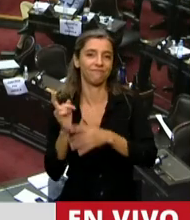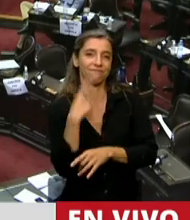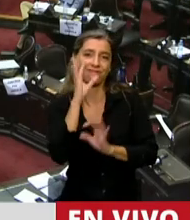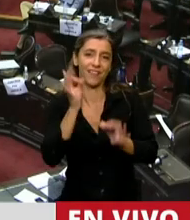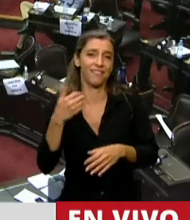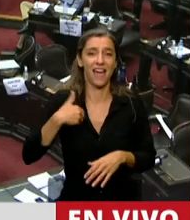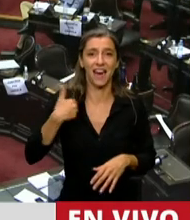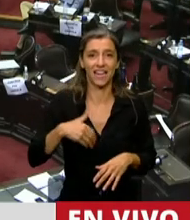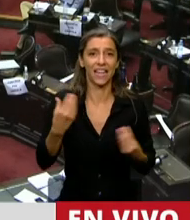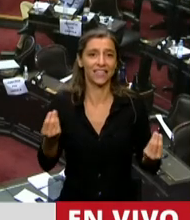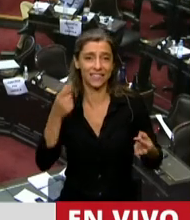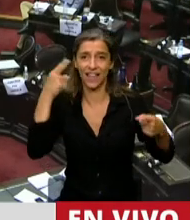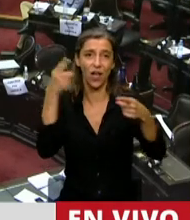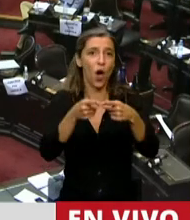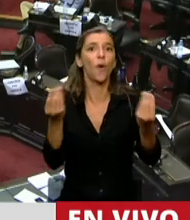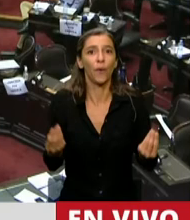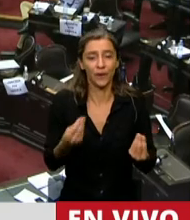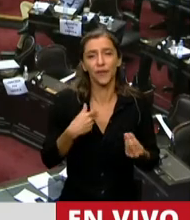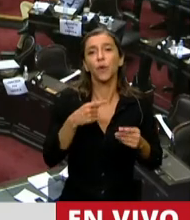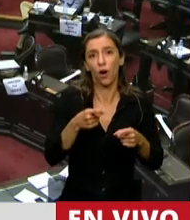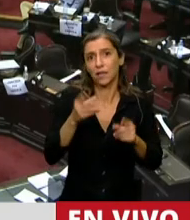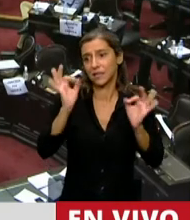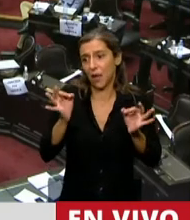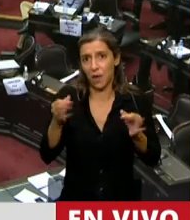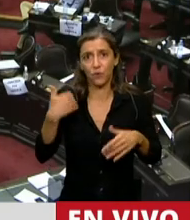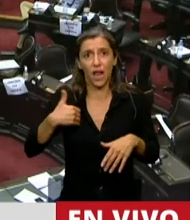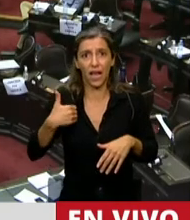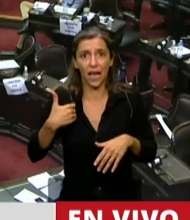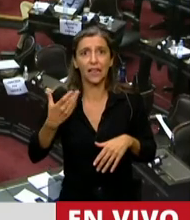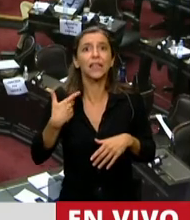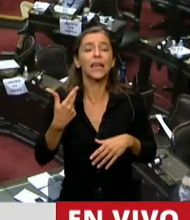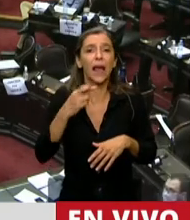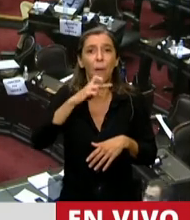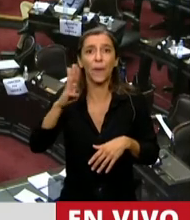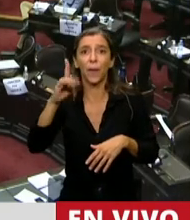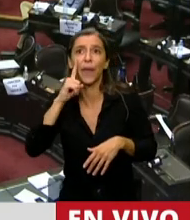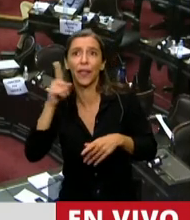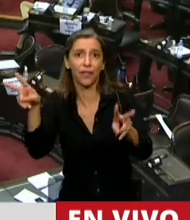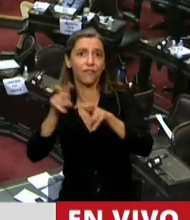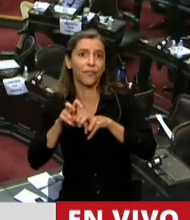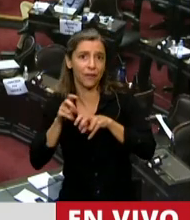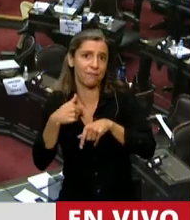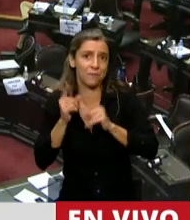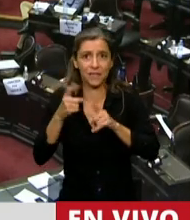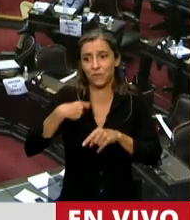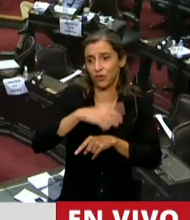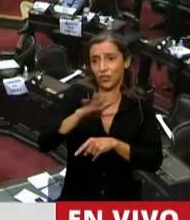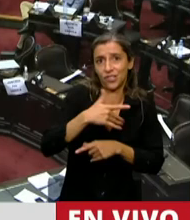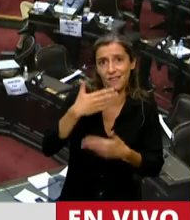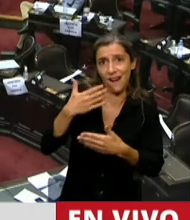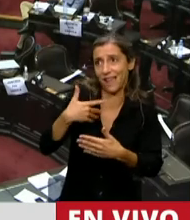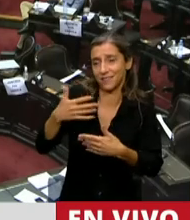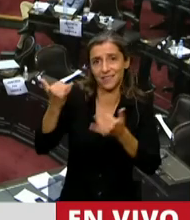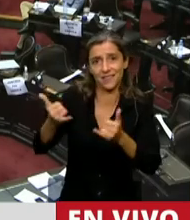Argentina que destine 1% del PBI, que son esfuerzos del pueblo, debe ser abonada, debe ser ayornada, debe ser